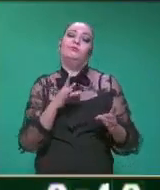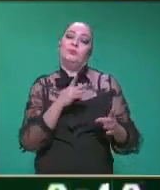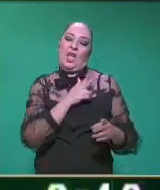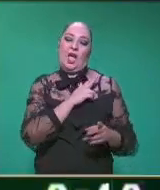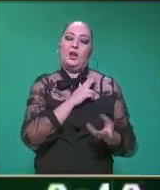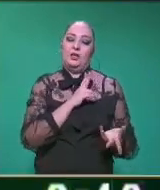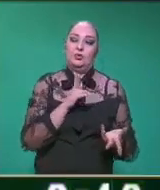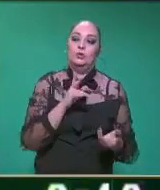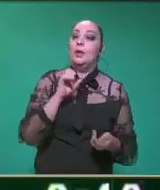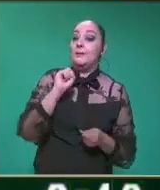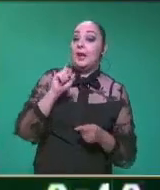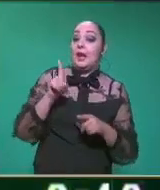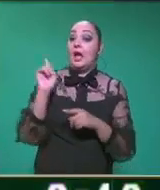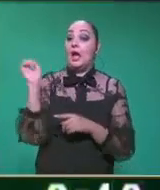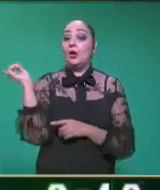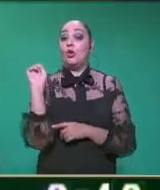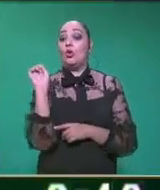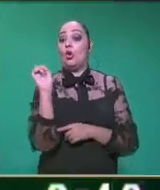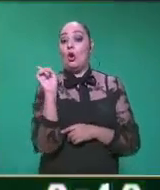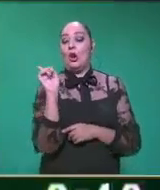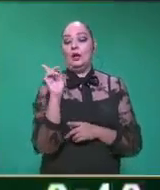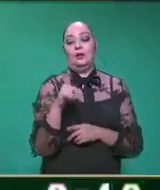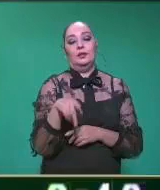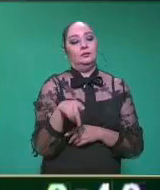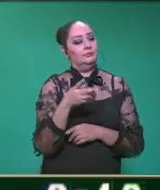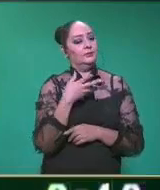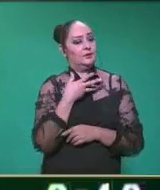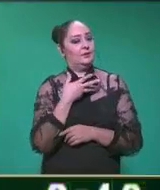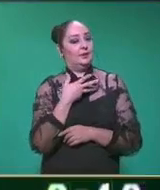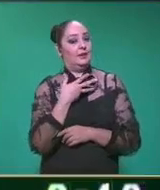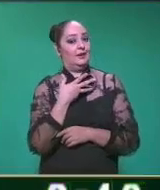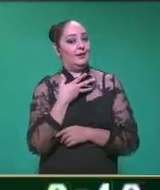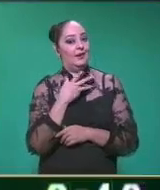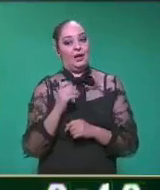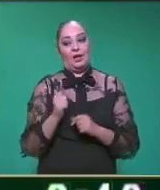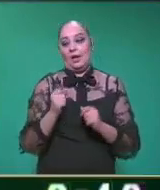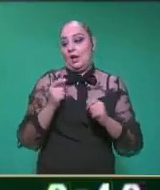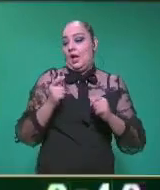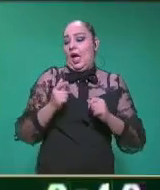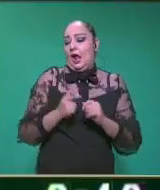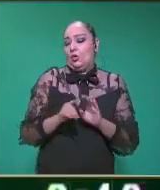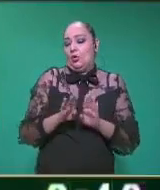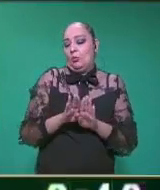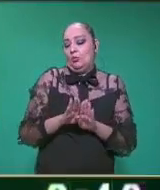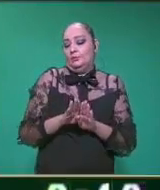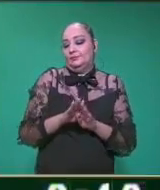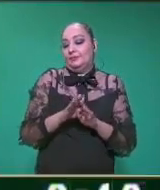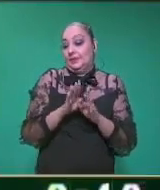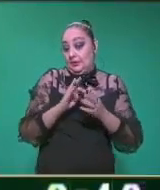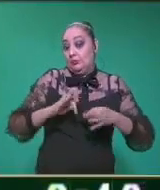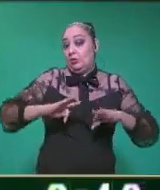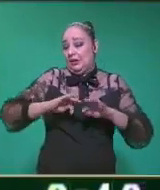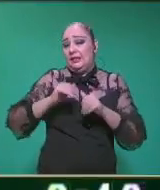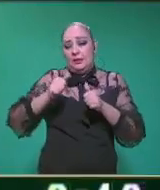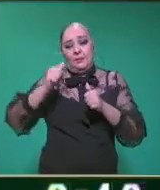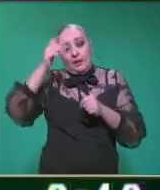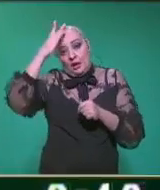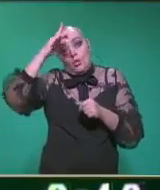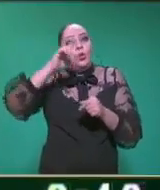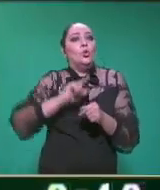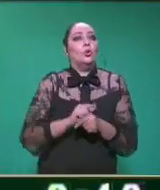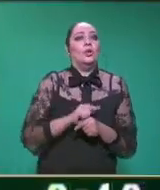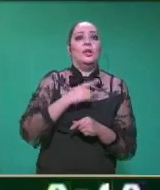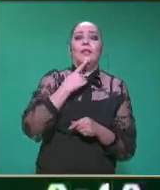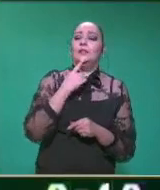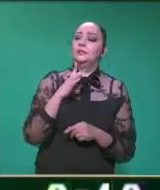También su colita prensil tiene un contexto cultural muy padre, en el que